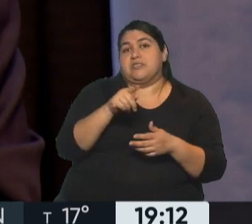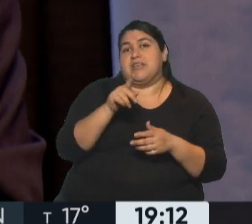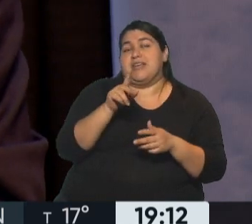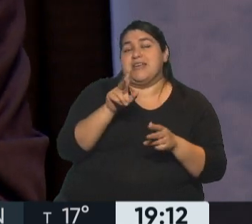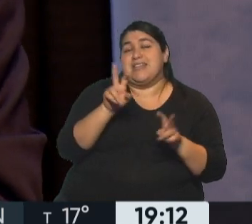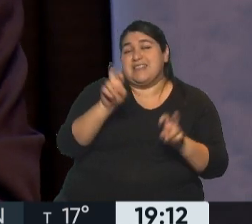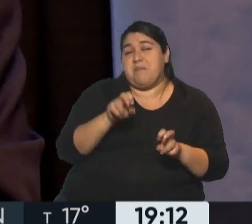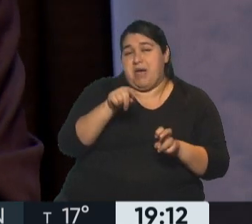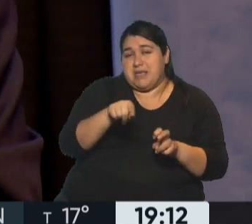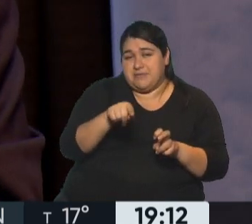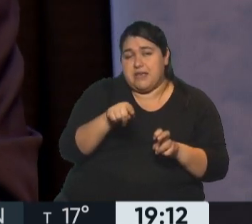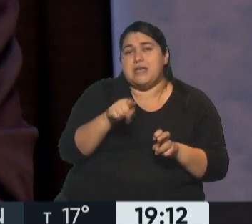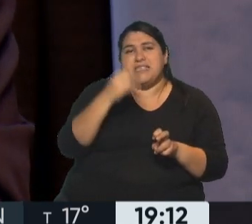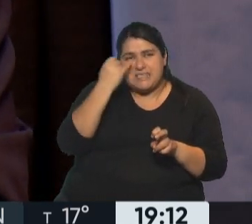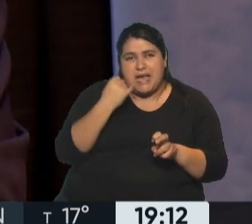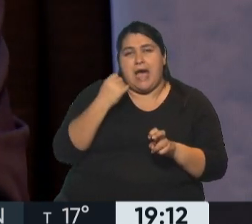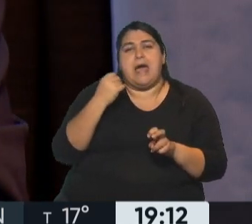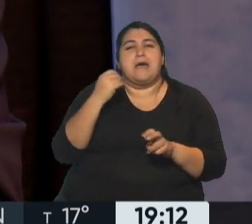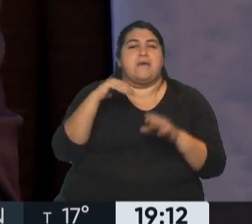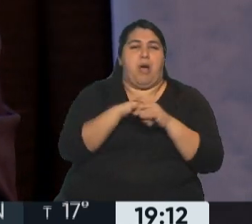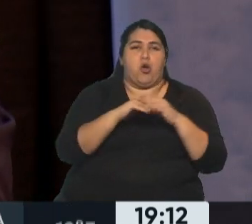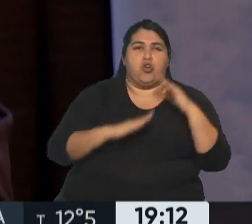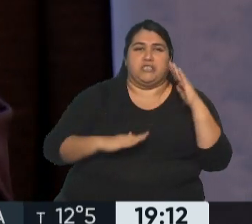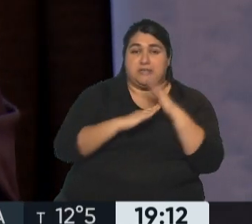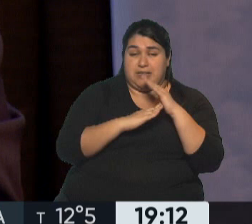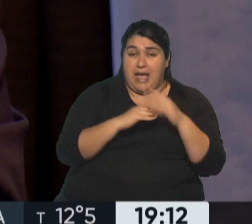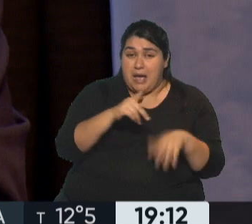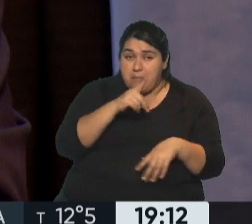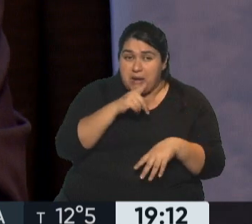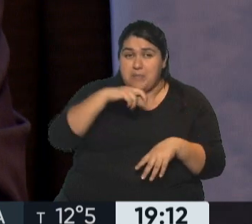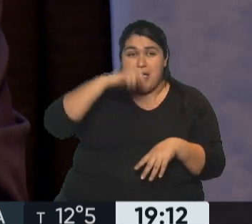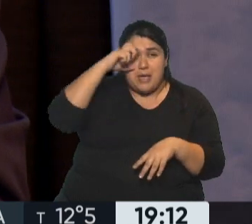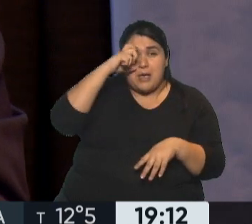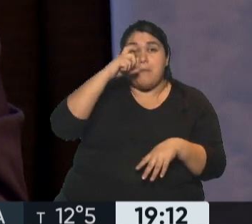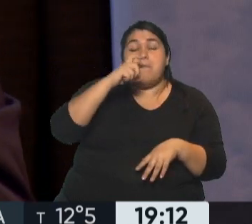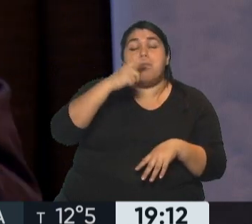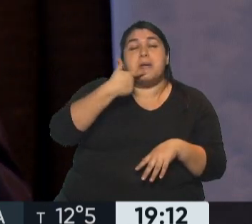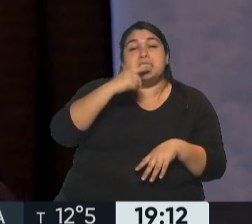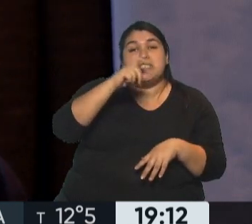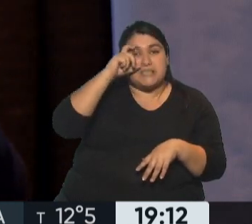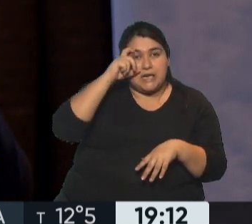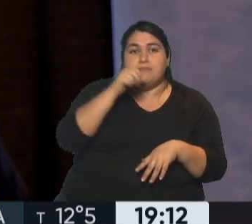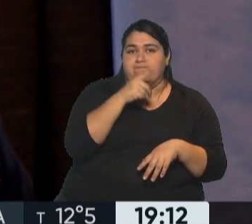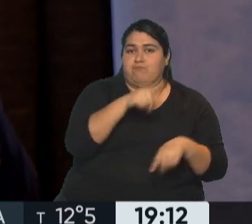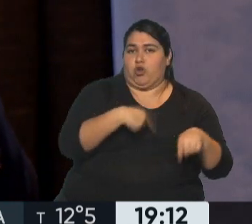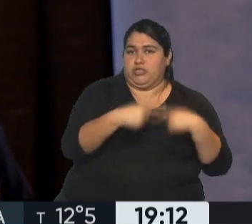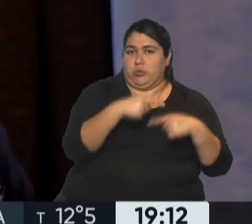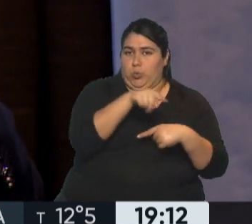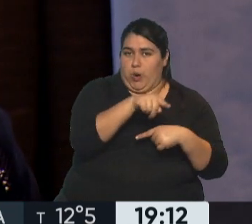y cambiario de la mano también del Banco Central, me parece que la continuidad de Pesce también es una señal que